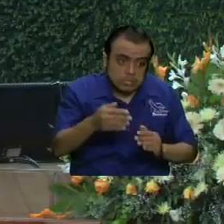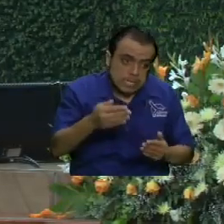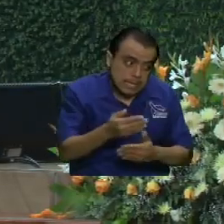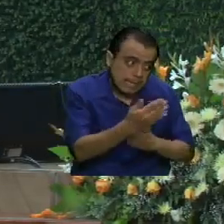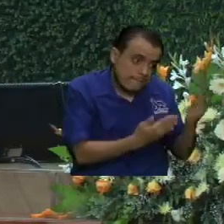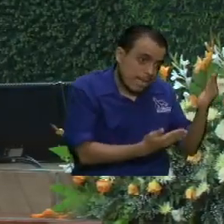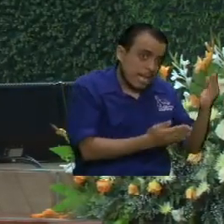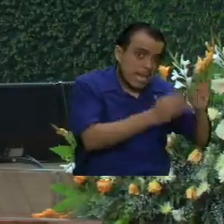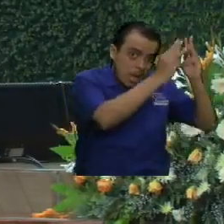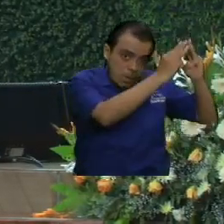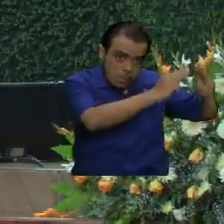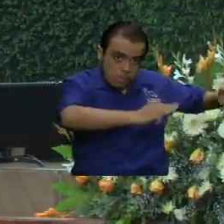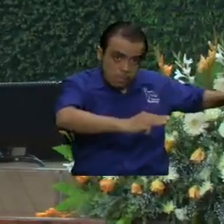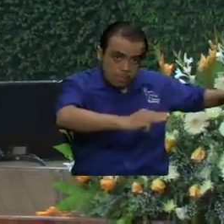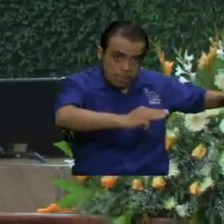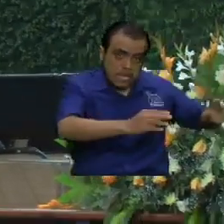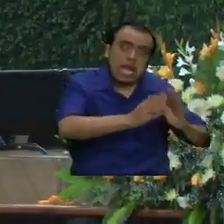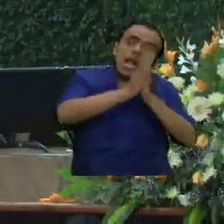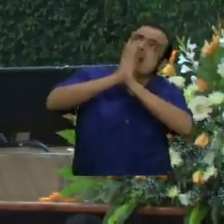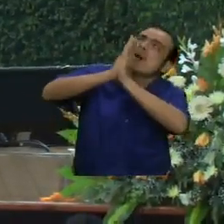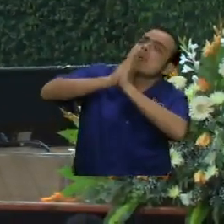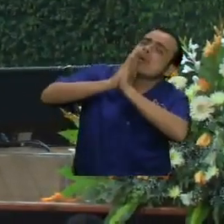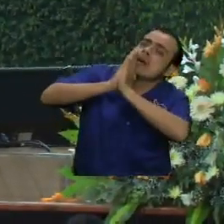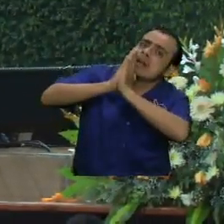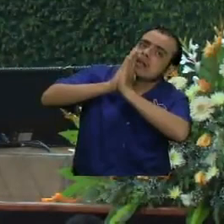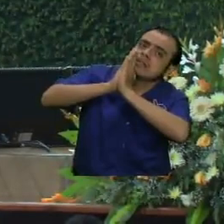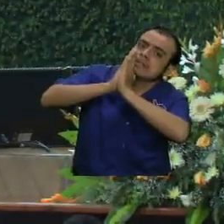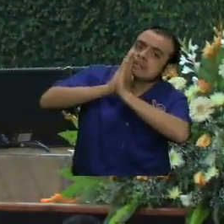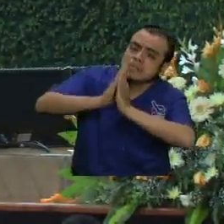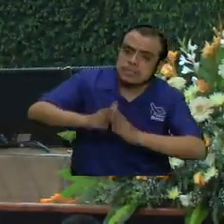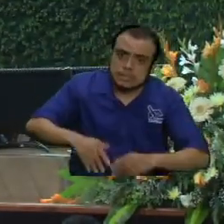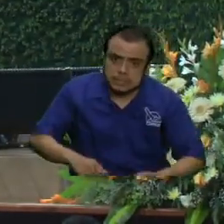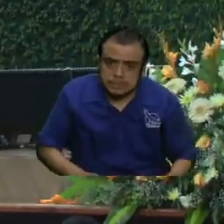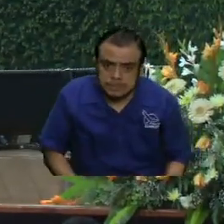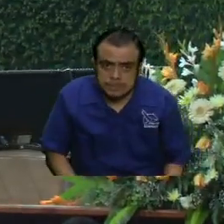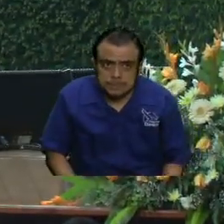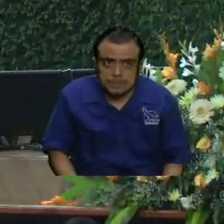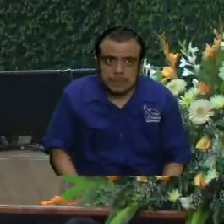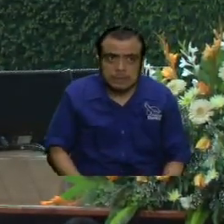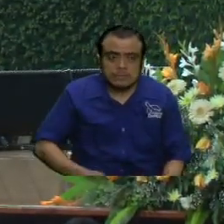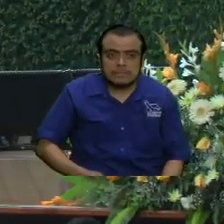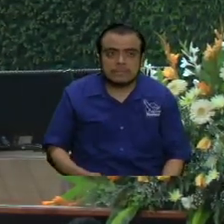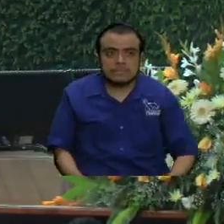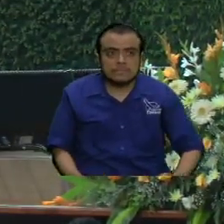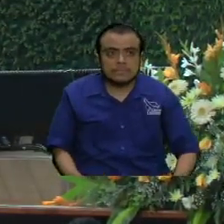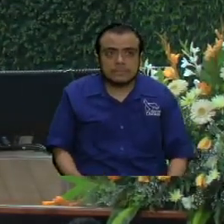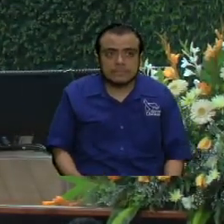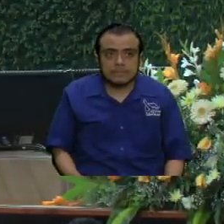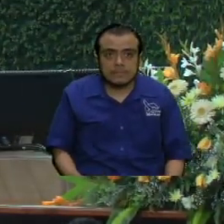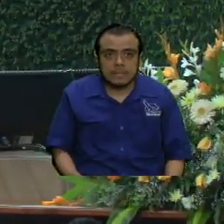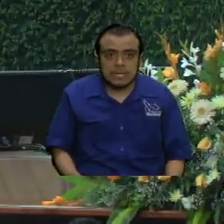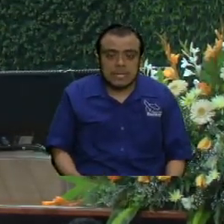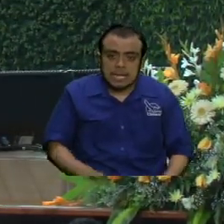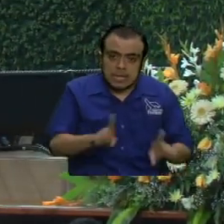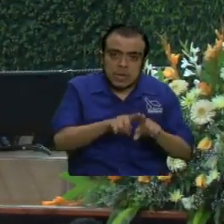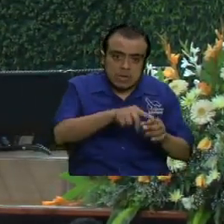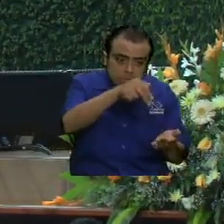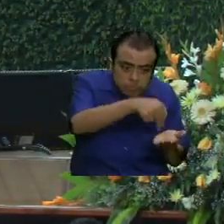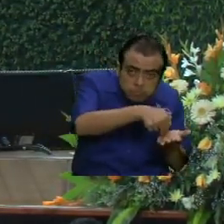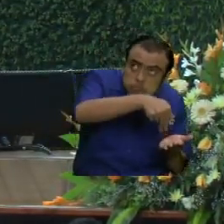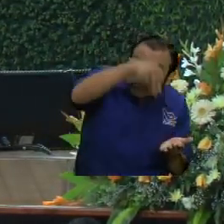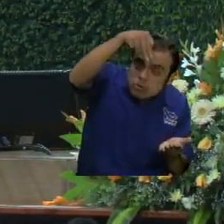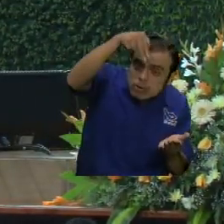orar. La Biblia nos narra varias veces que Jesús sube, pero esto es prototipo de la ascensión de Jesús.